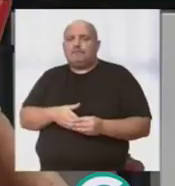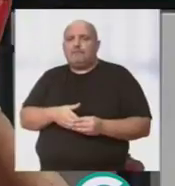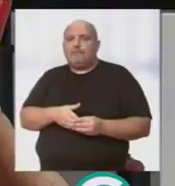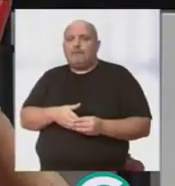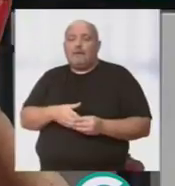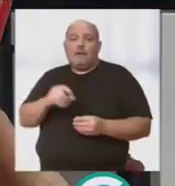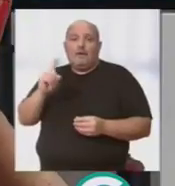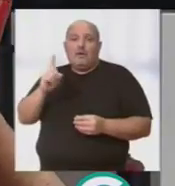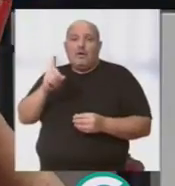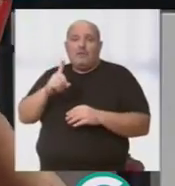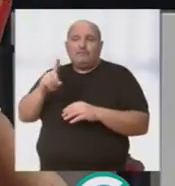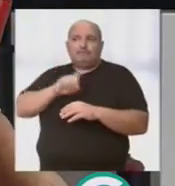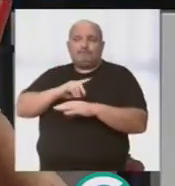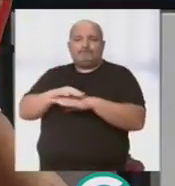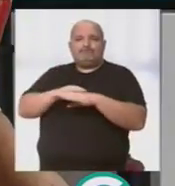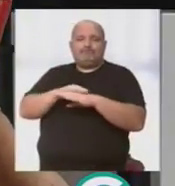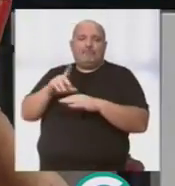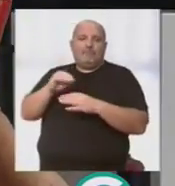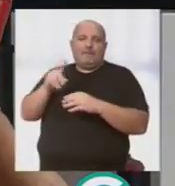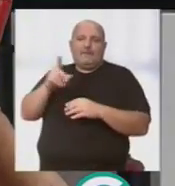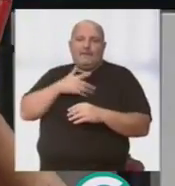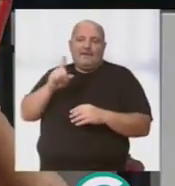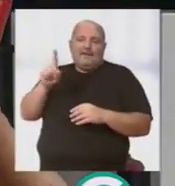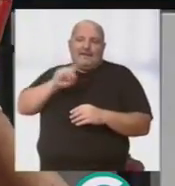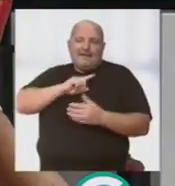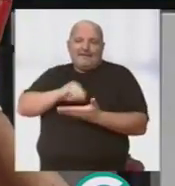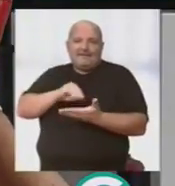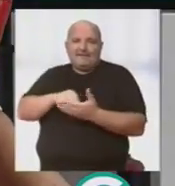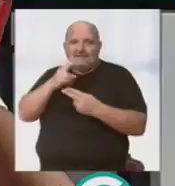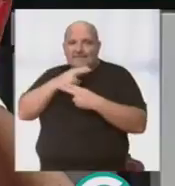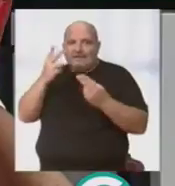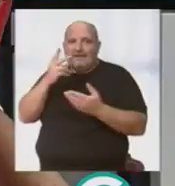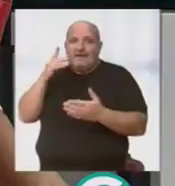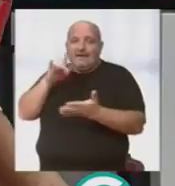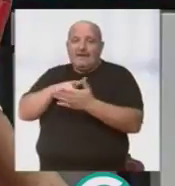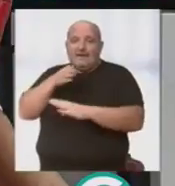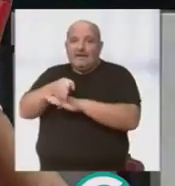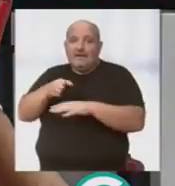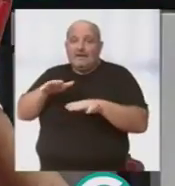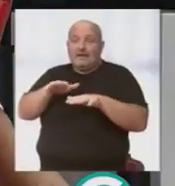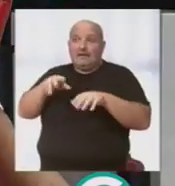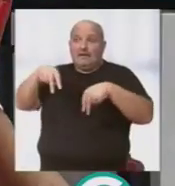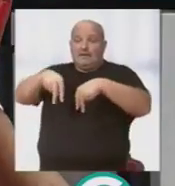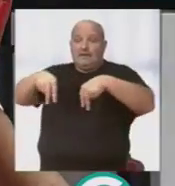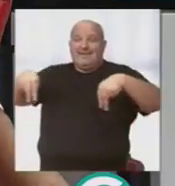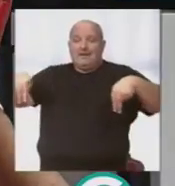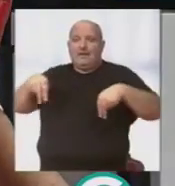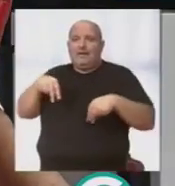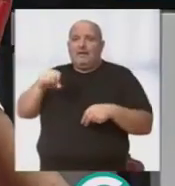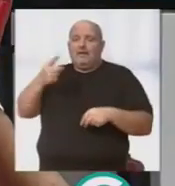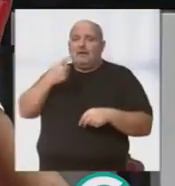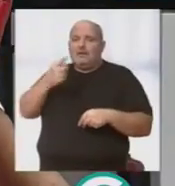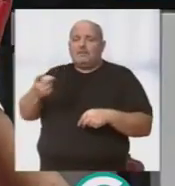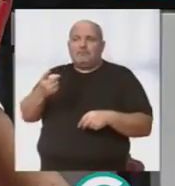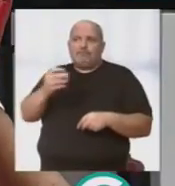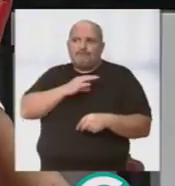que lo que no nos perdonan, por lo menos eso es lo que suele decir en público una vez que está en el escenario, Rafa Velázquez, una de las cosas,